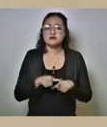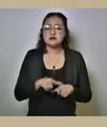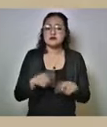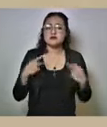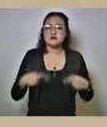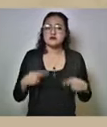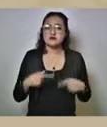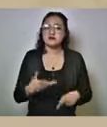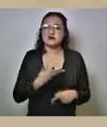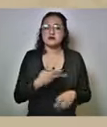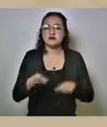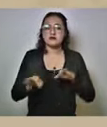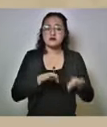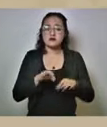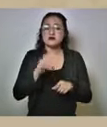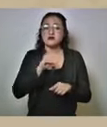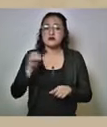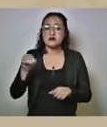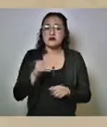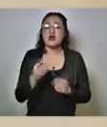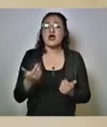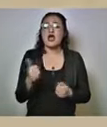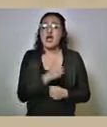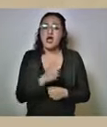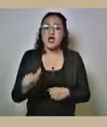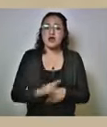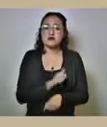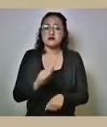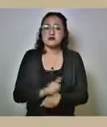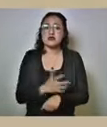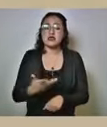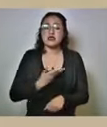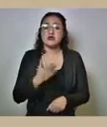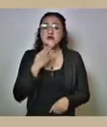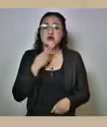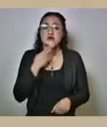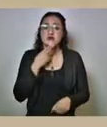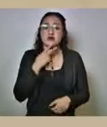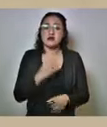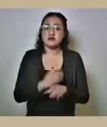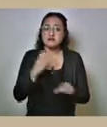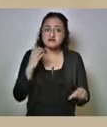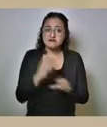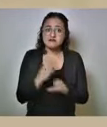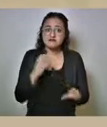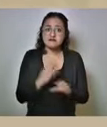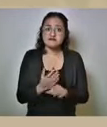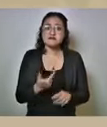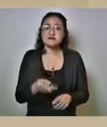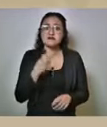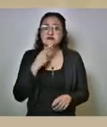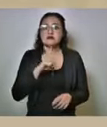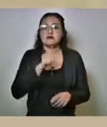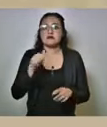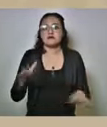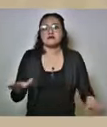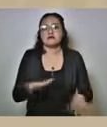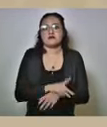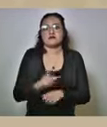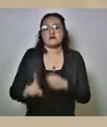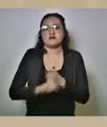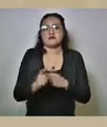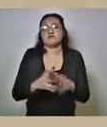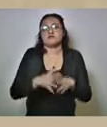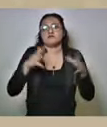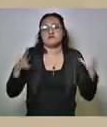personas que tienen que elaborar y moverse en automóvil ahora tengan que utilizar el transporte público y esto pueda convertirse en